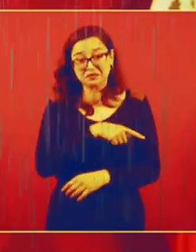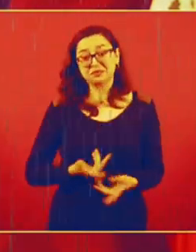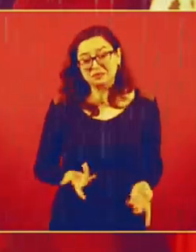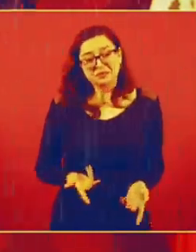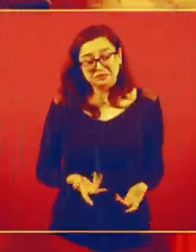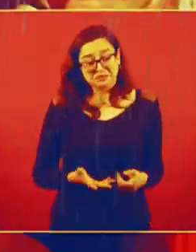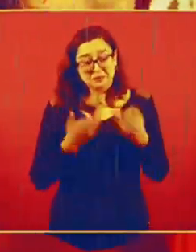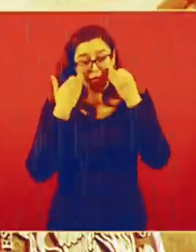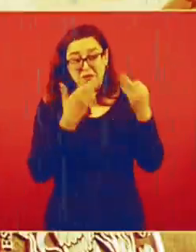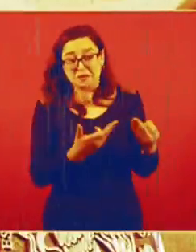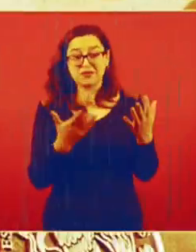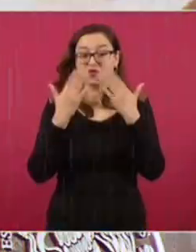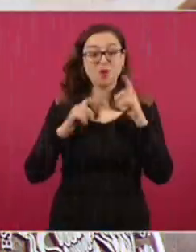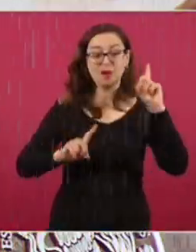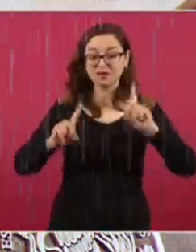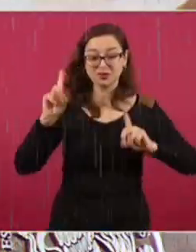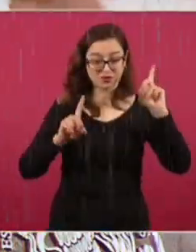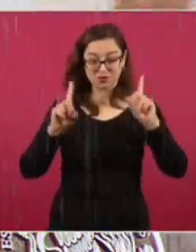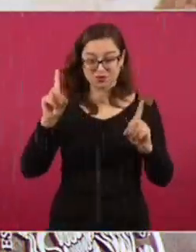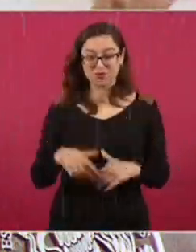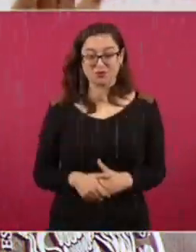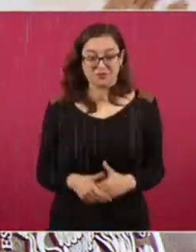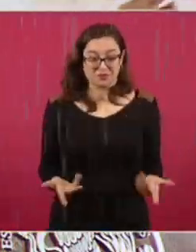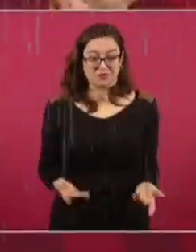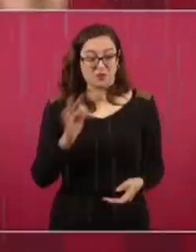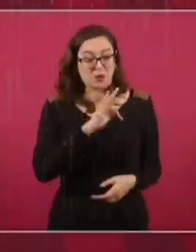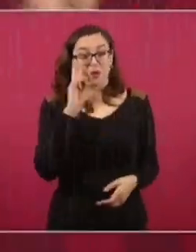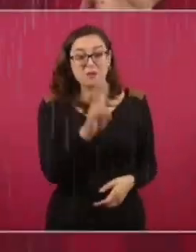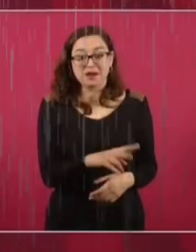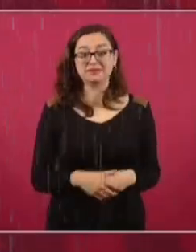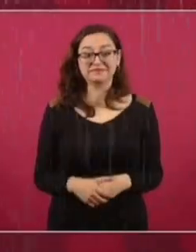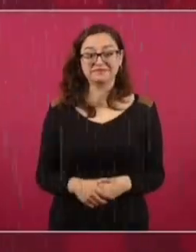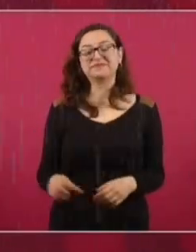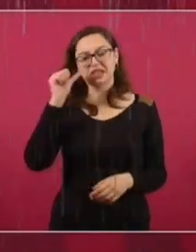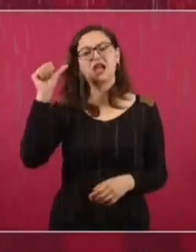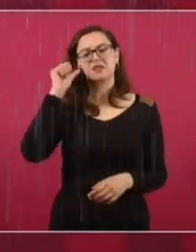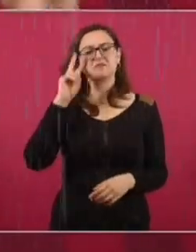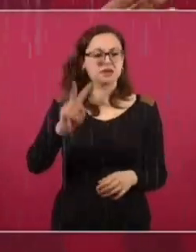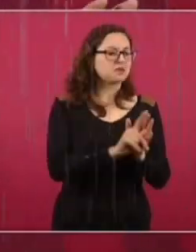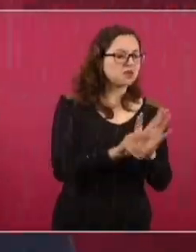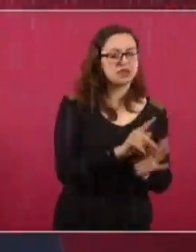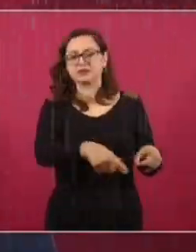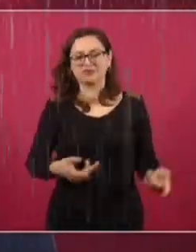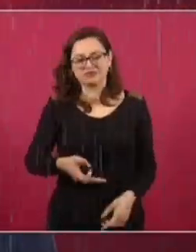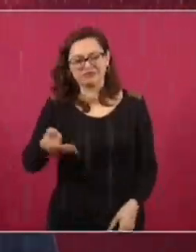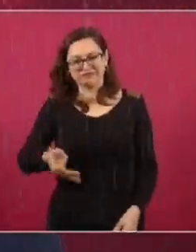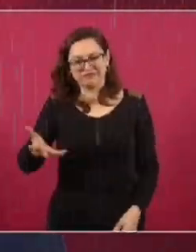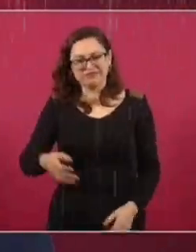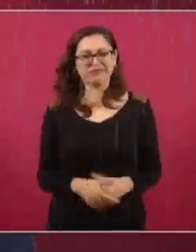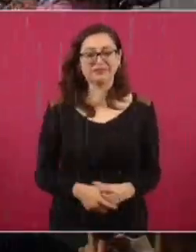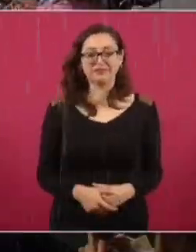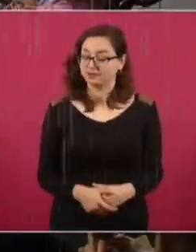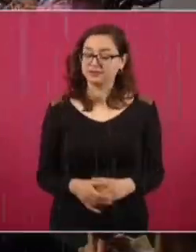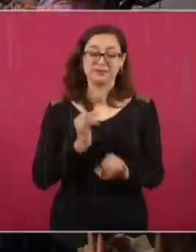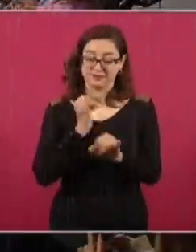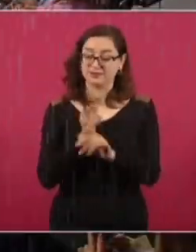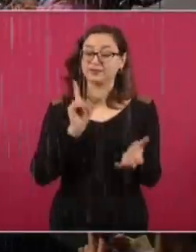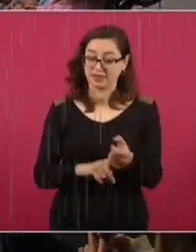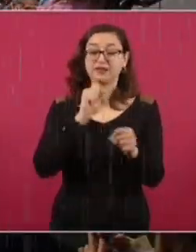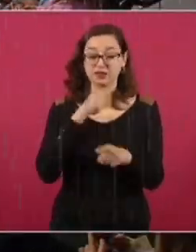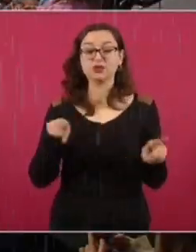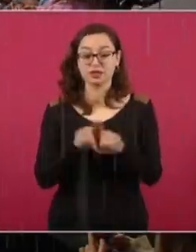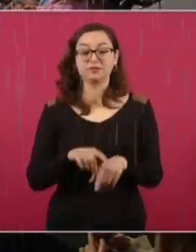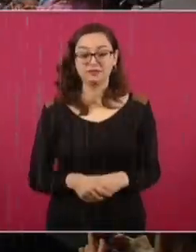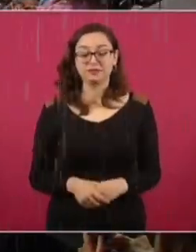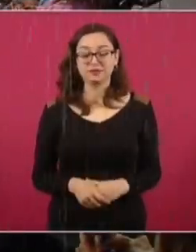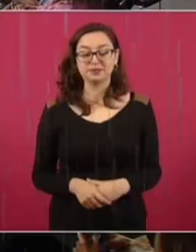De eso no tengo duda. Nada más es cosa de ver los medios, ayer los vimos, para darnos cuenta. Y las redes. Yo